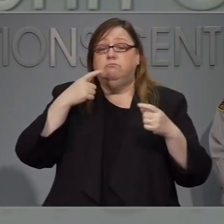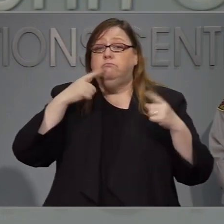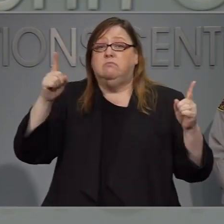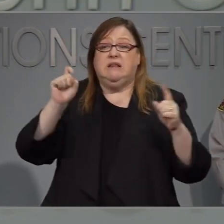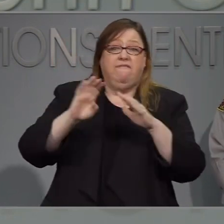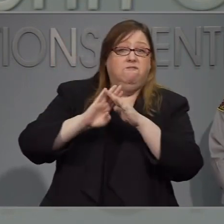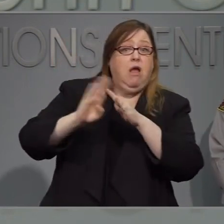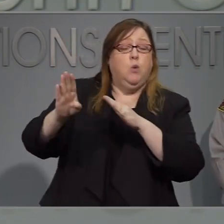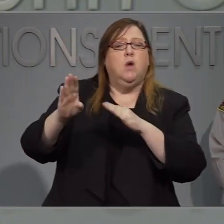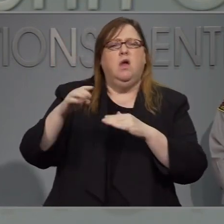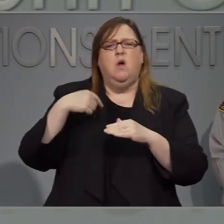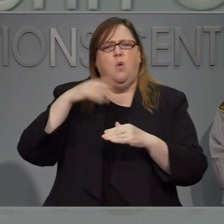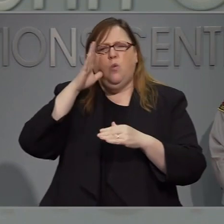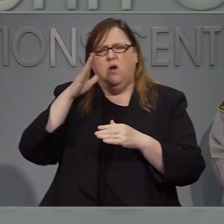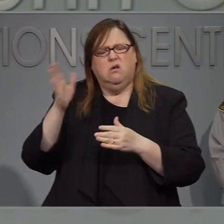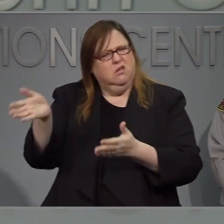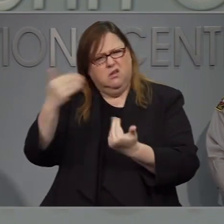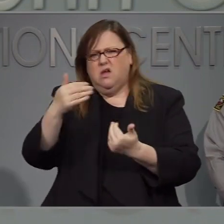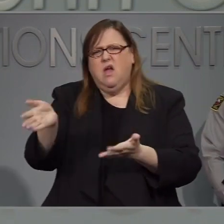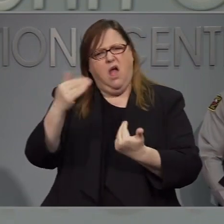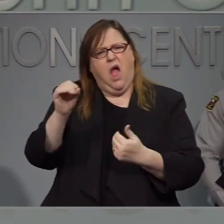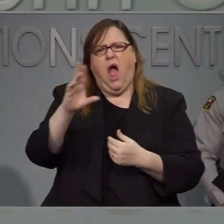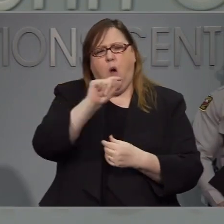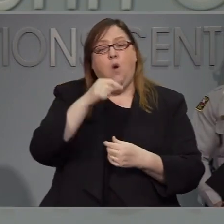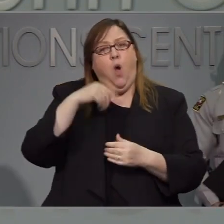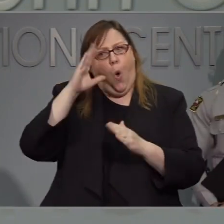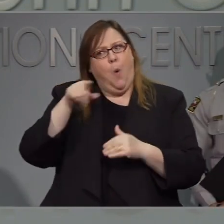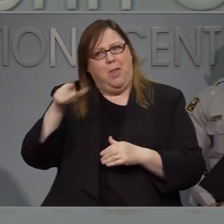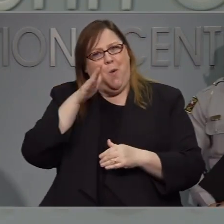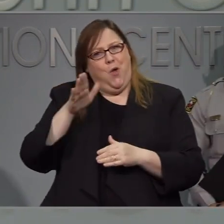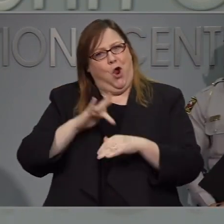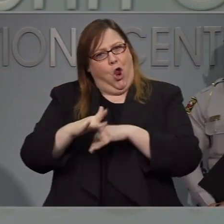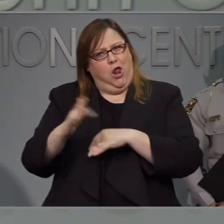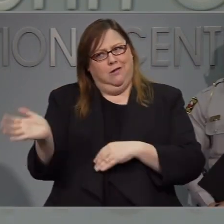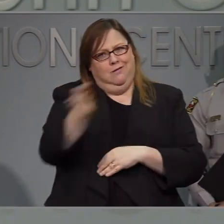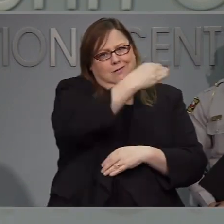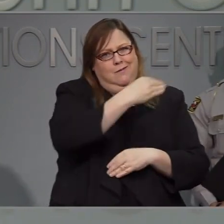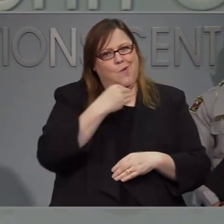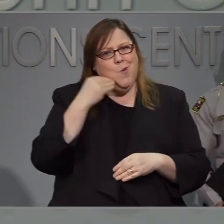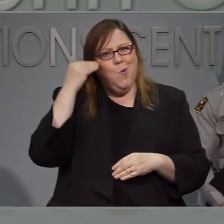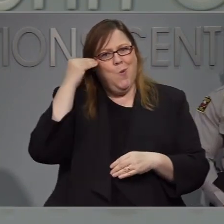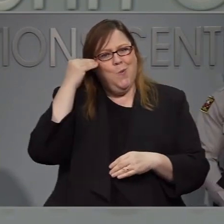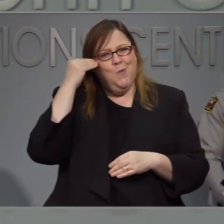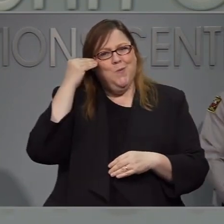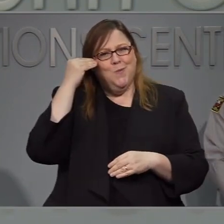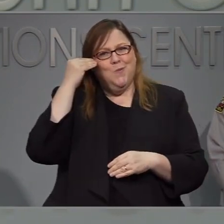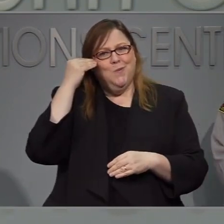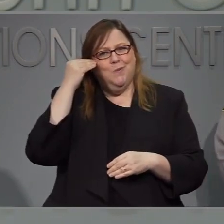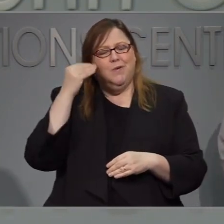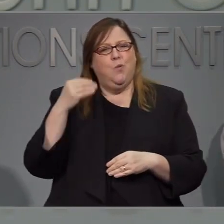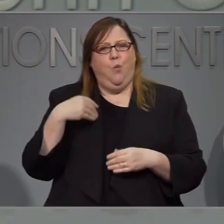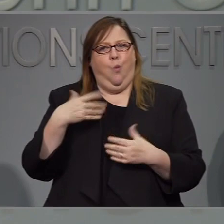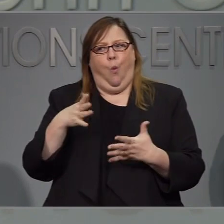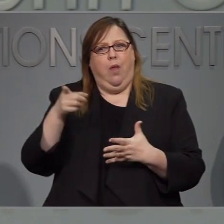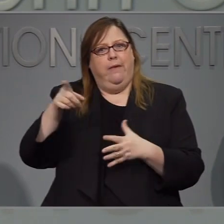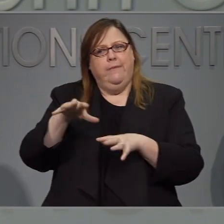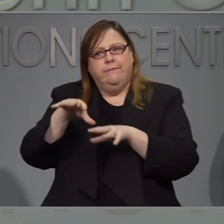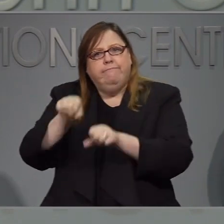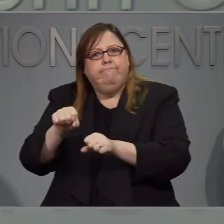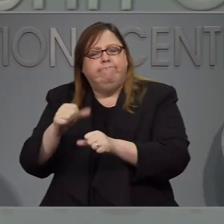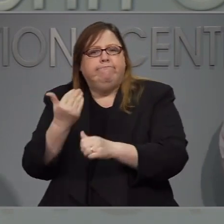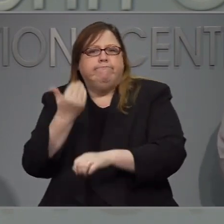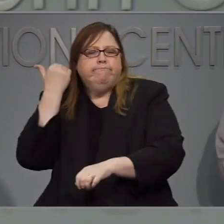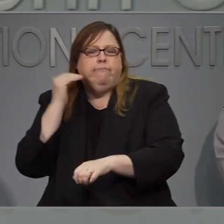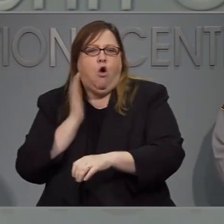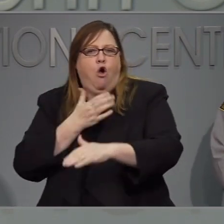Nosotros esperamos que se vayan de regreso a sus hogares con tiempo suficiente para regresar para que ellos no